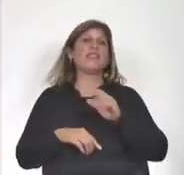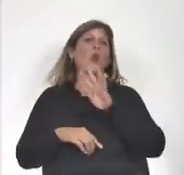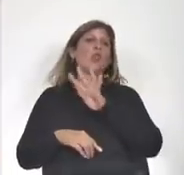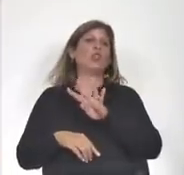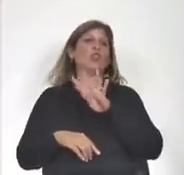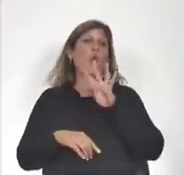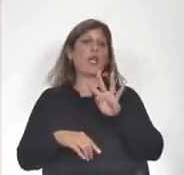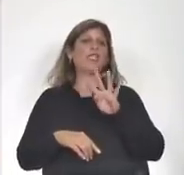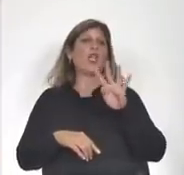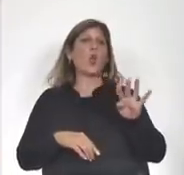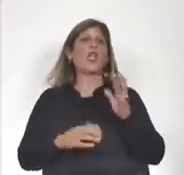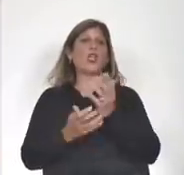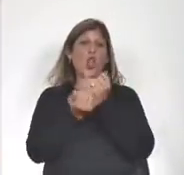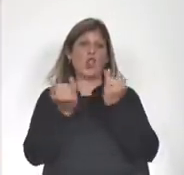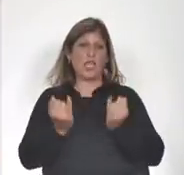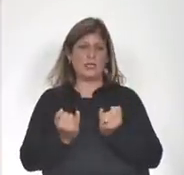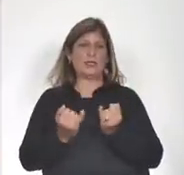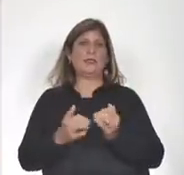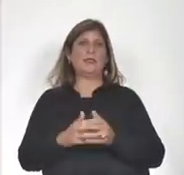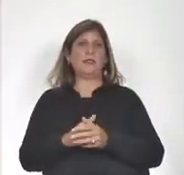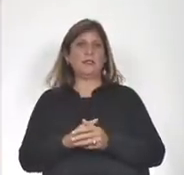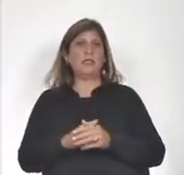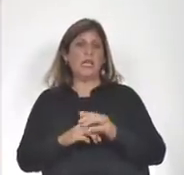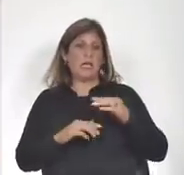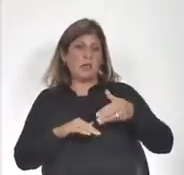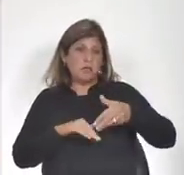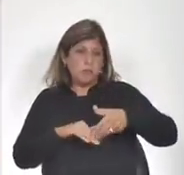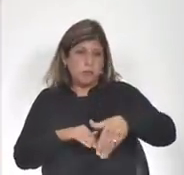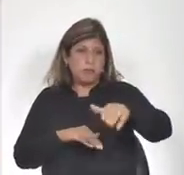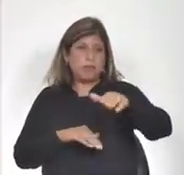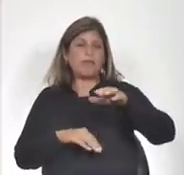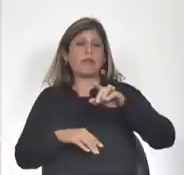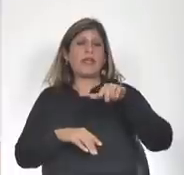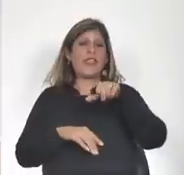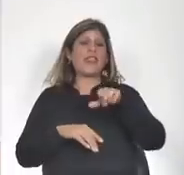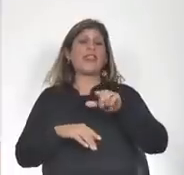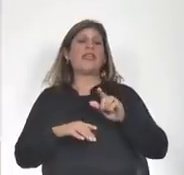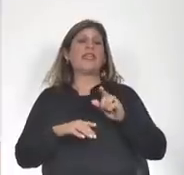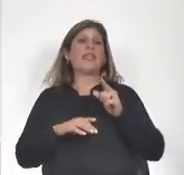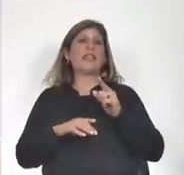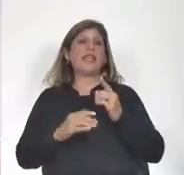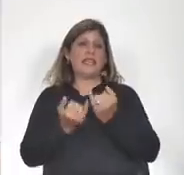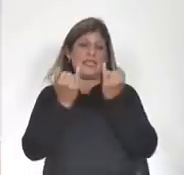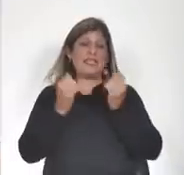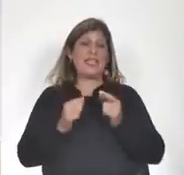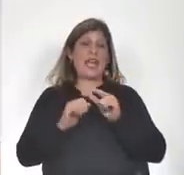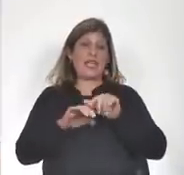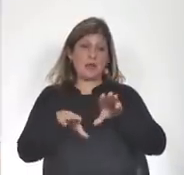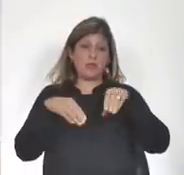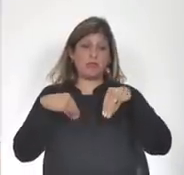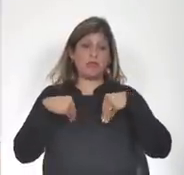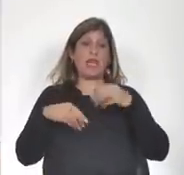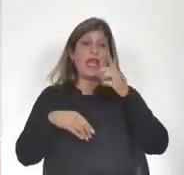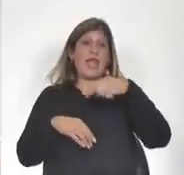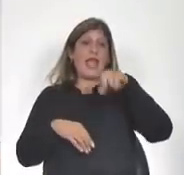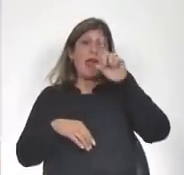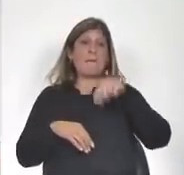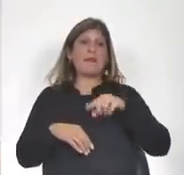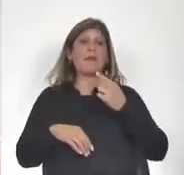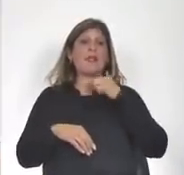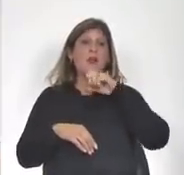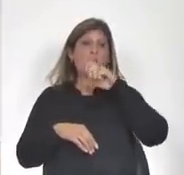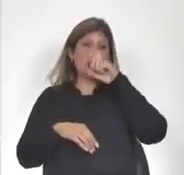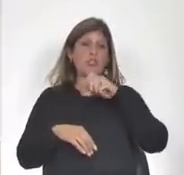días que han transcurrido desde que asumió el 1 de marzo del año